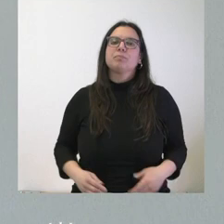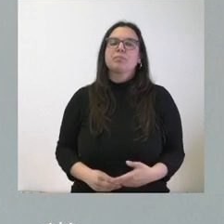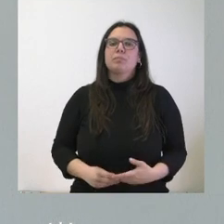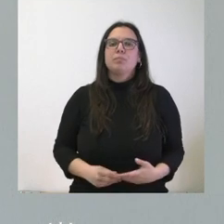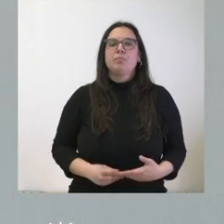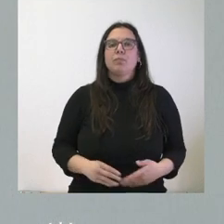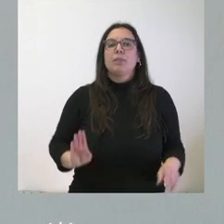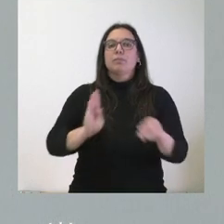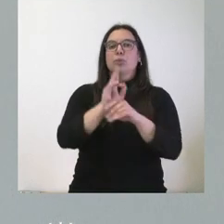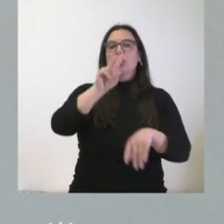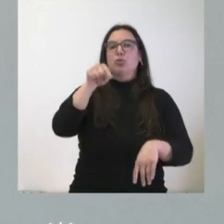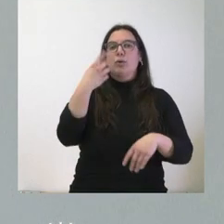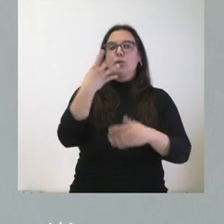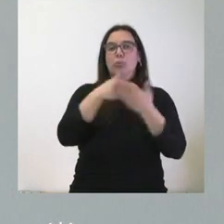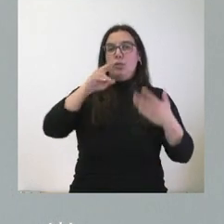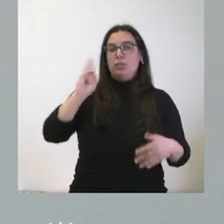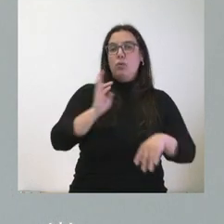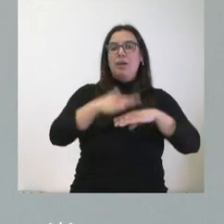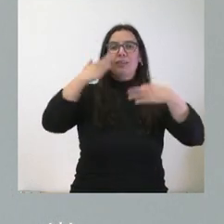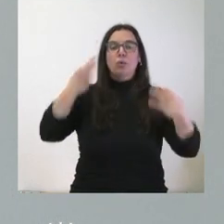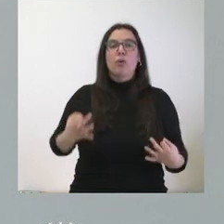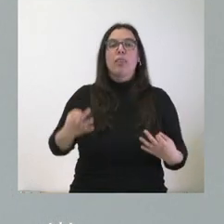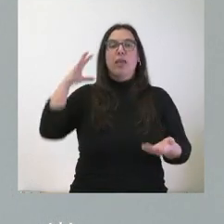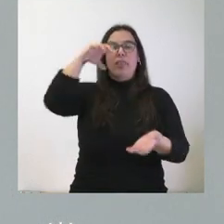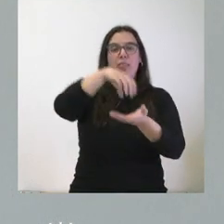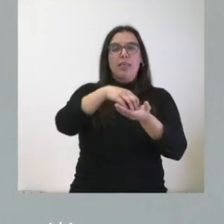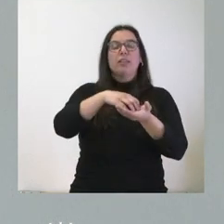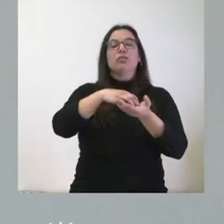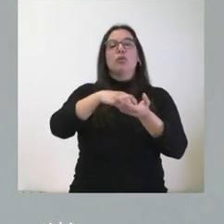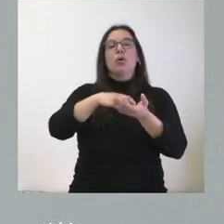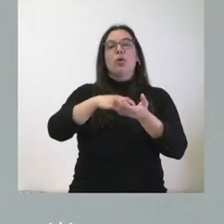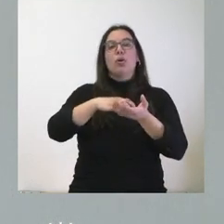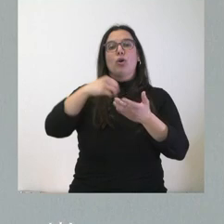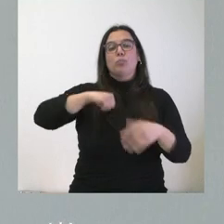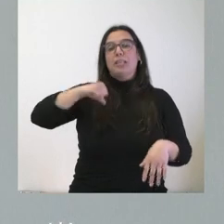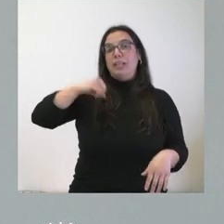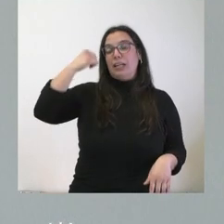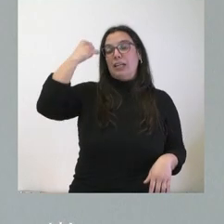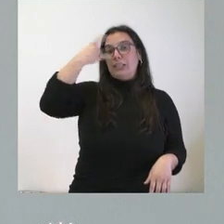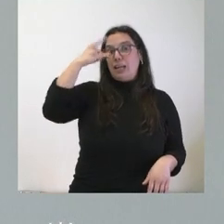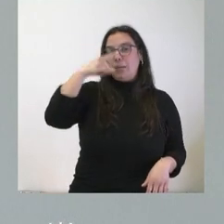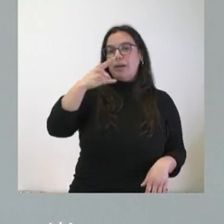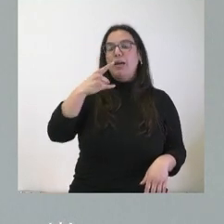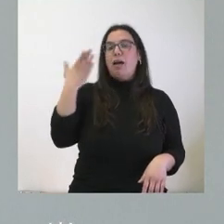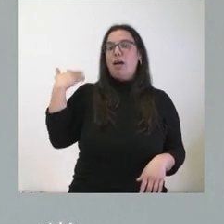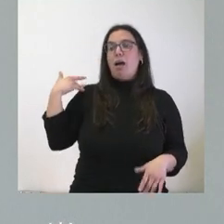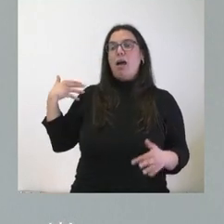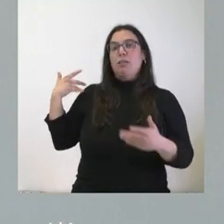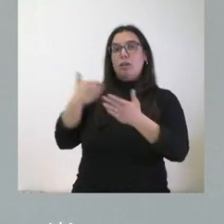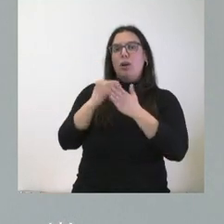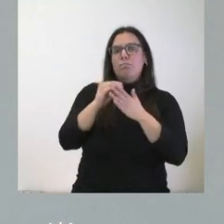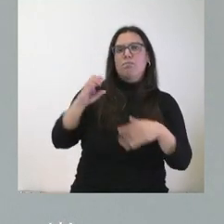Destinamos 2,4 millones de euros para la seguridad del complejo asistencial universitario de Salamanca. Es un incremento sobre lo que veníamos hasta ahora